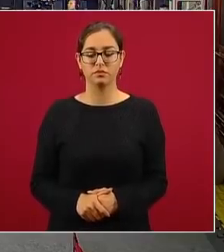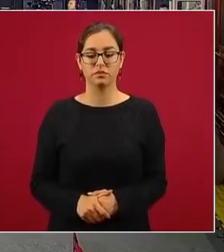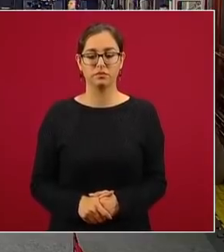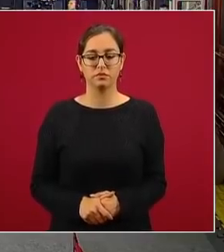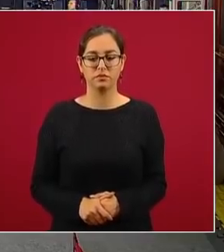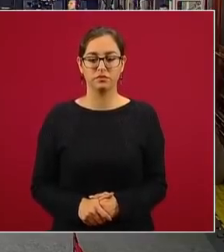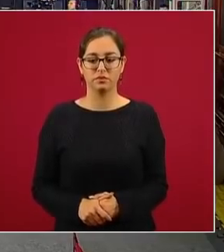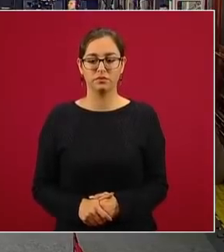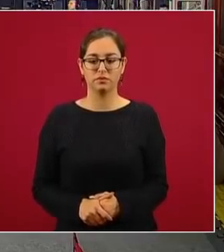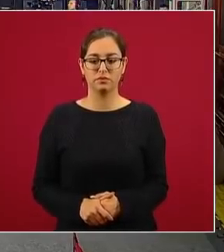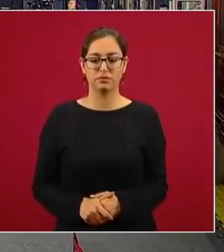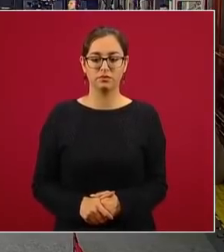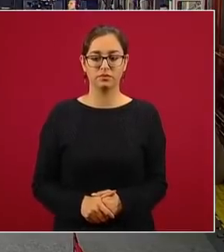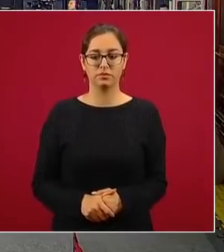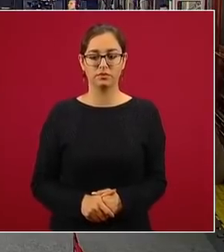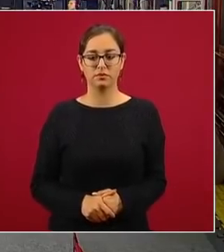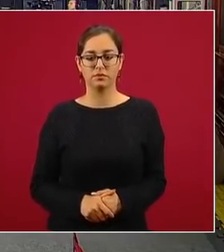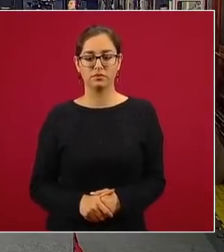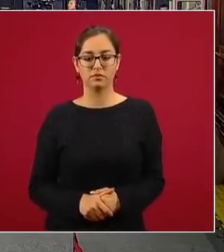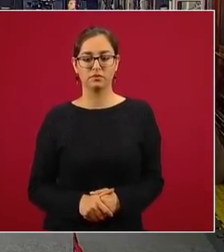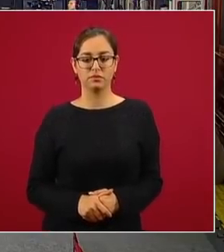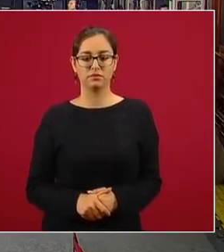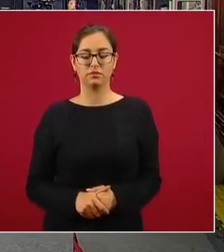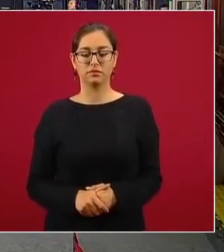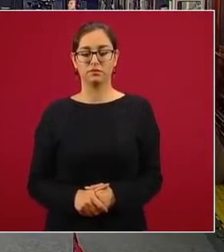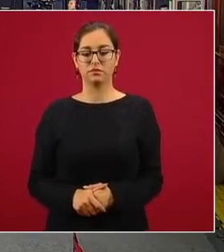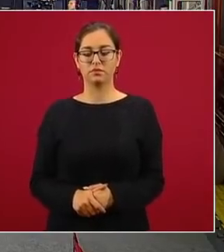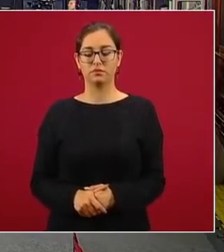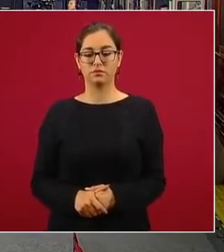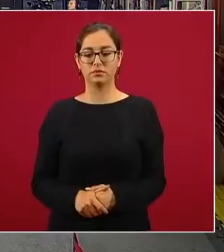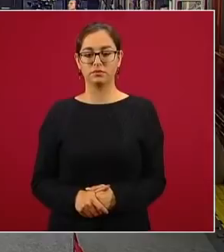la Guardia Pues son como los que participaron,